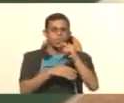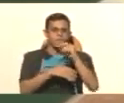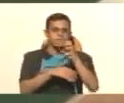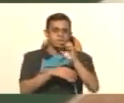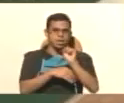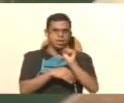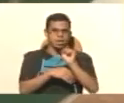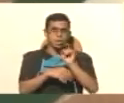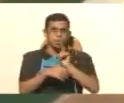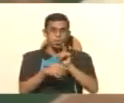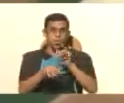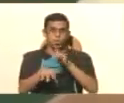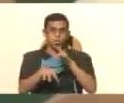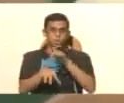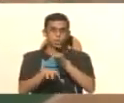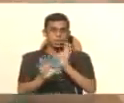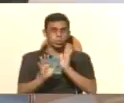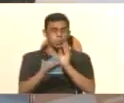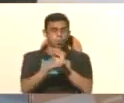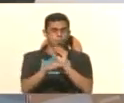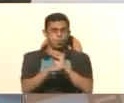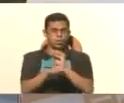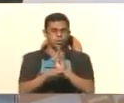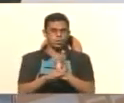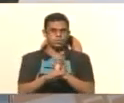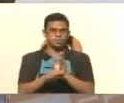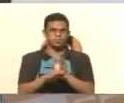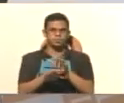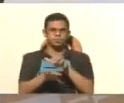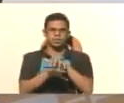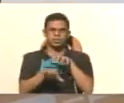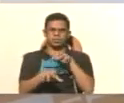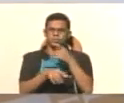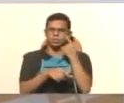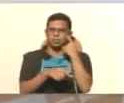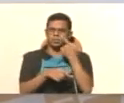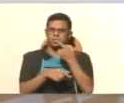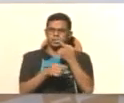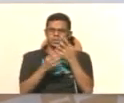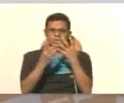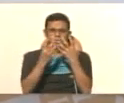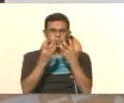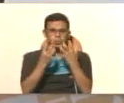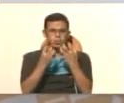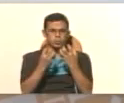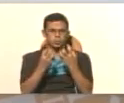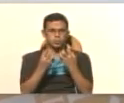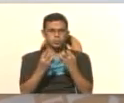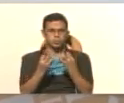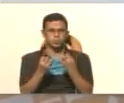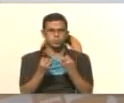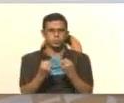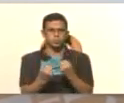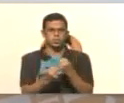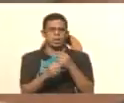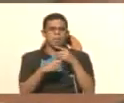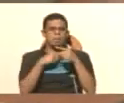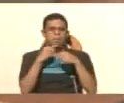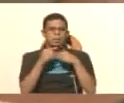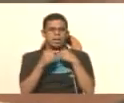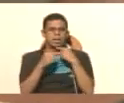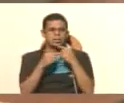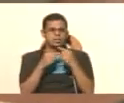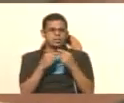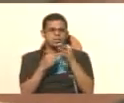memoria. Muchas veces vemos cuando la memoria está sulfatada que se coloca o se pone de un